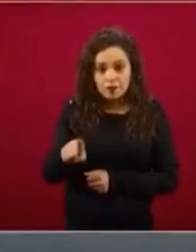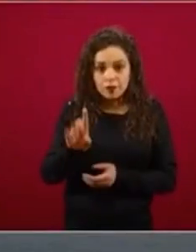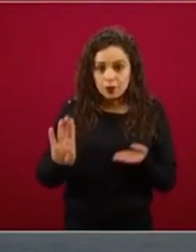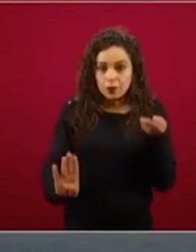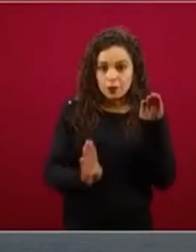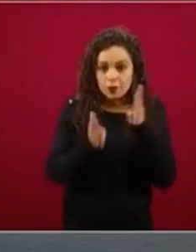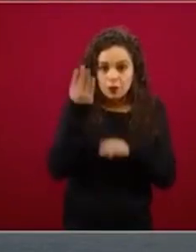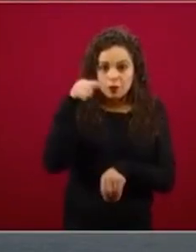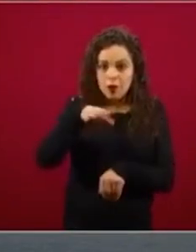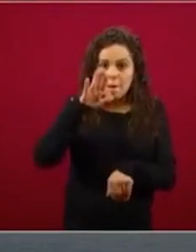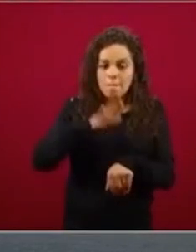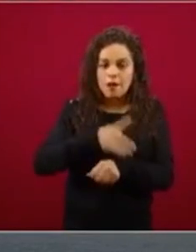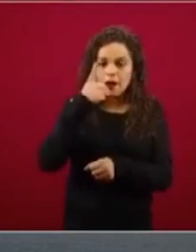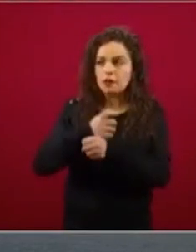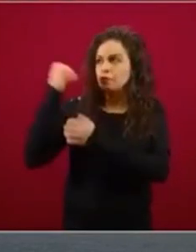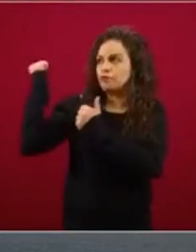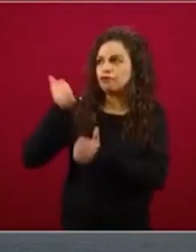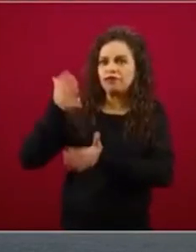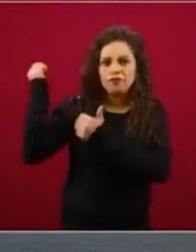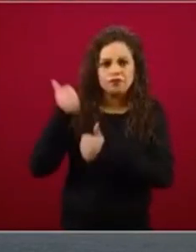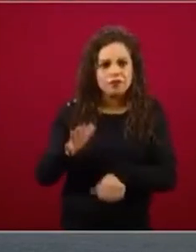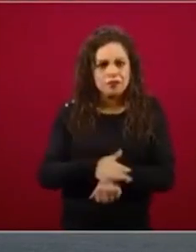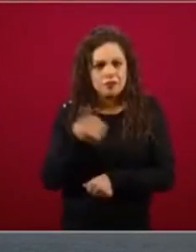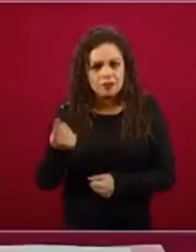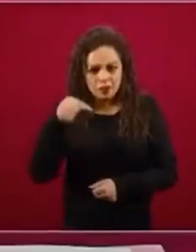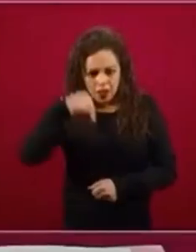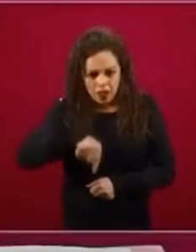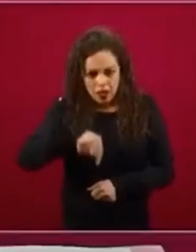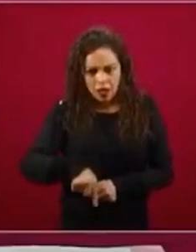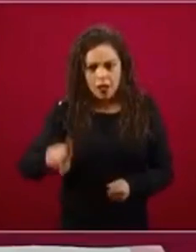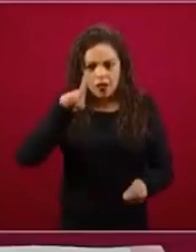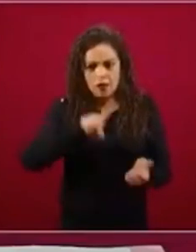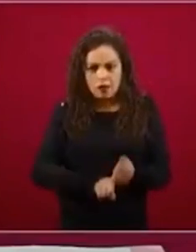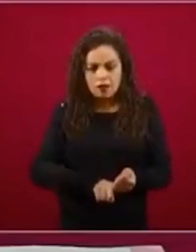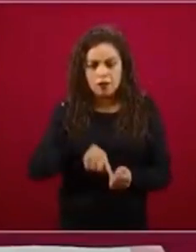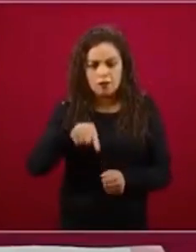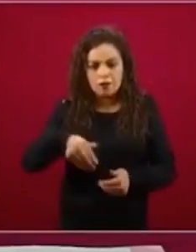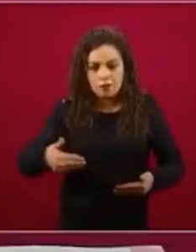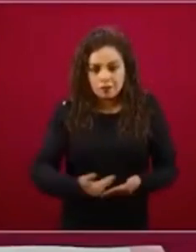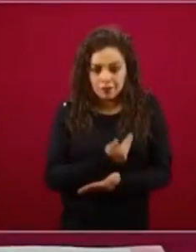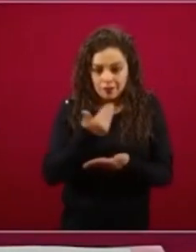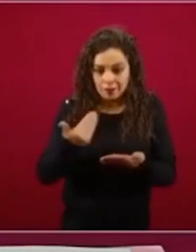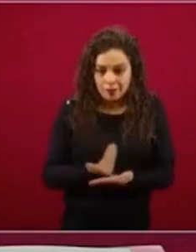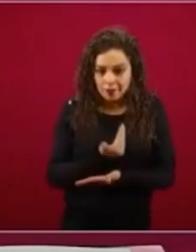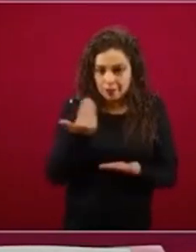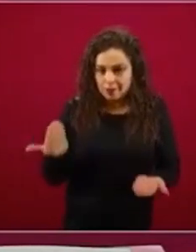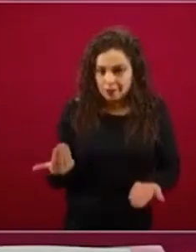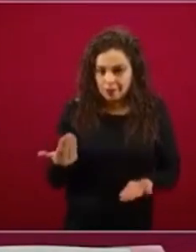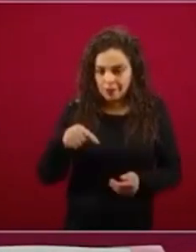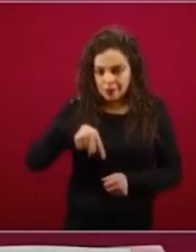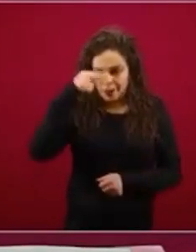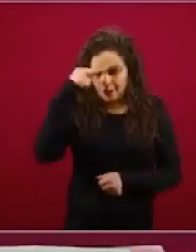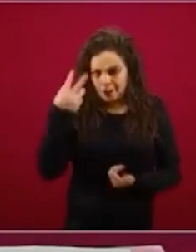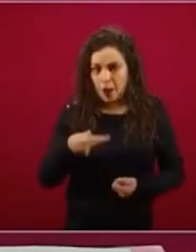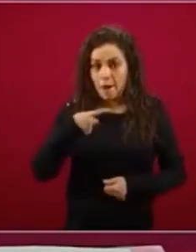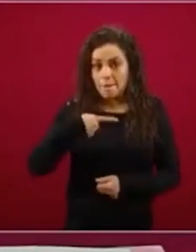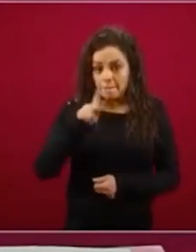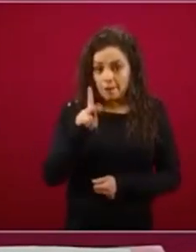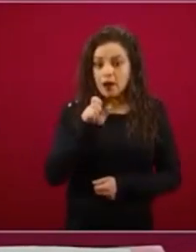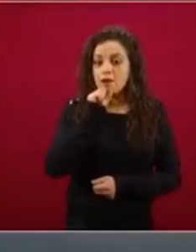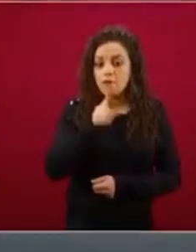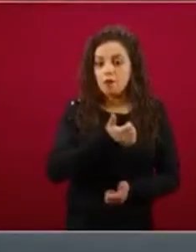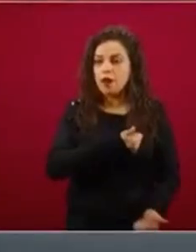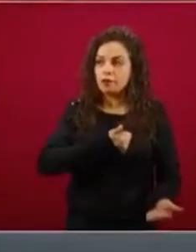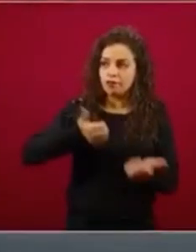el centro de la domesticación de esta especie y la donamos al resto del mundo. Pero también vale decir que importamos el 80 por ciento